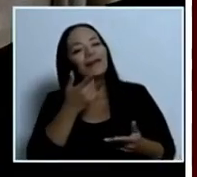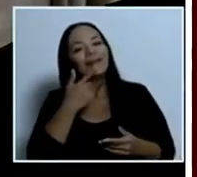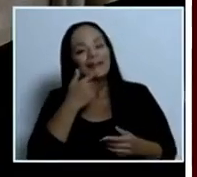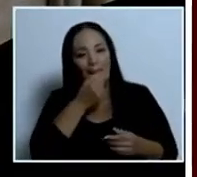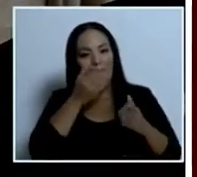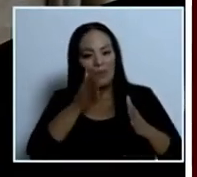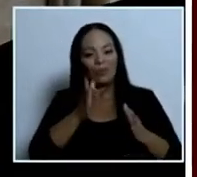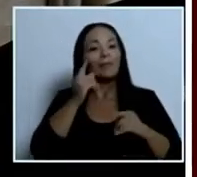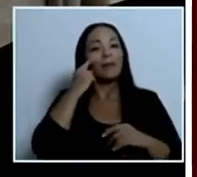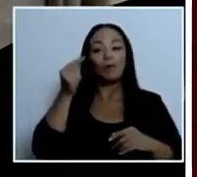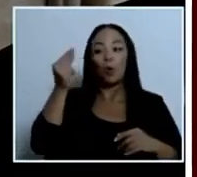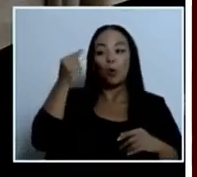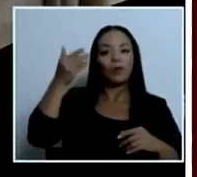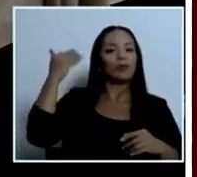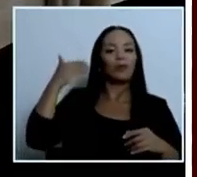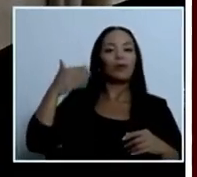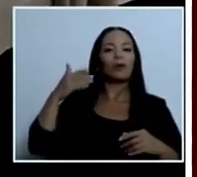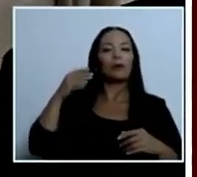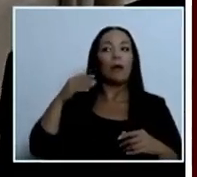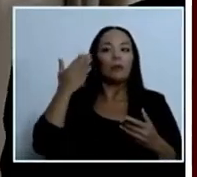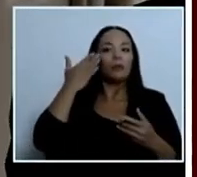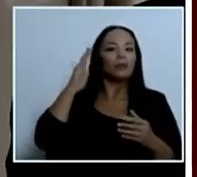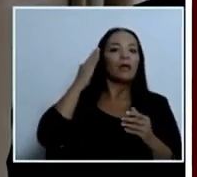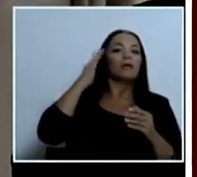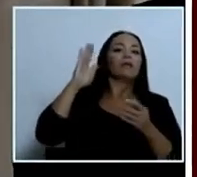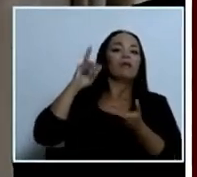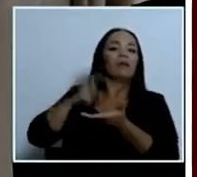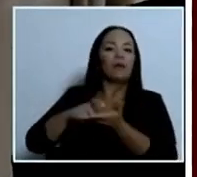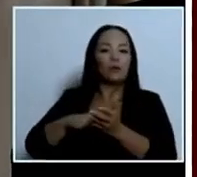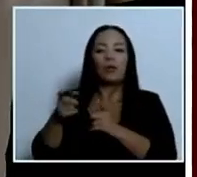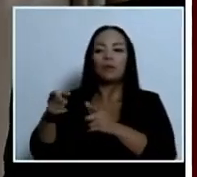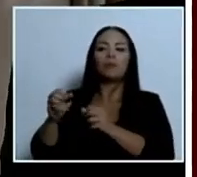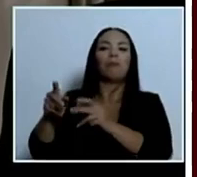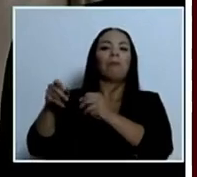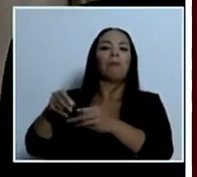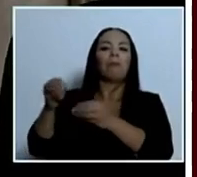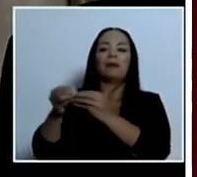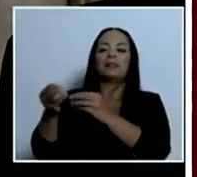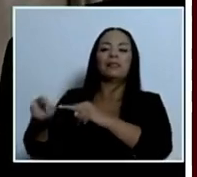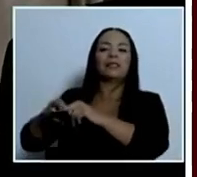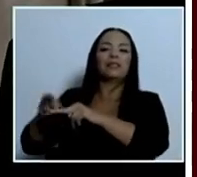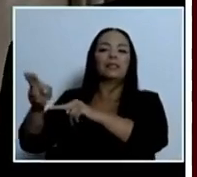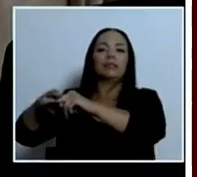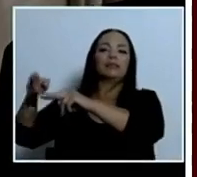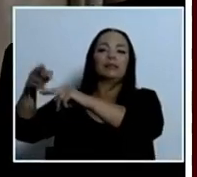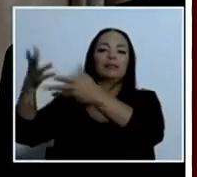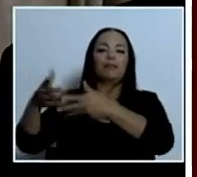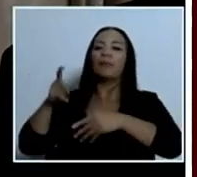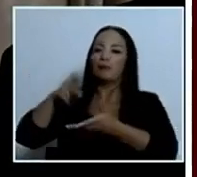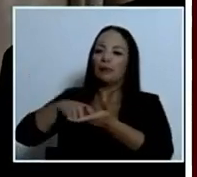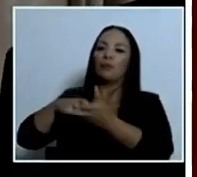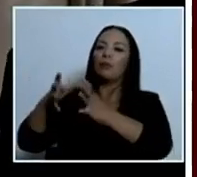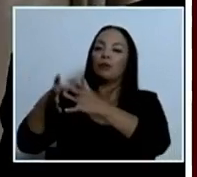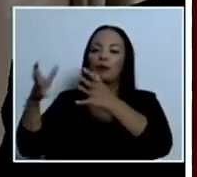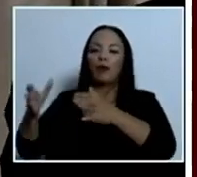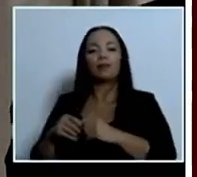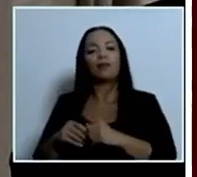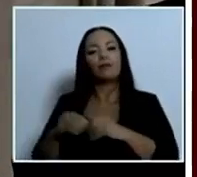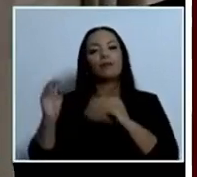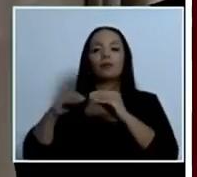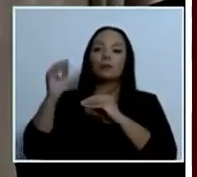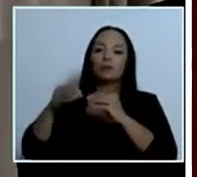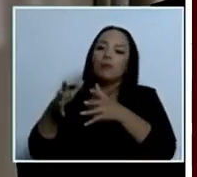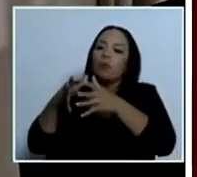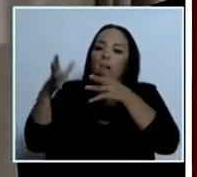anteriores han desconocido esta deuda y han dejado que se aumente en intereses pues evidentemente es una deuda muy grande que corresponde a un porcentaje muy